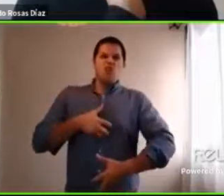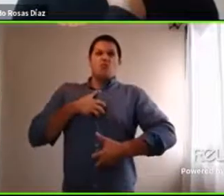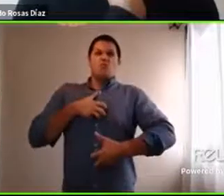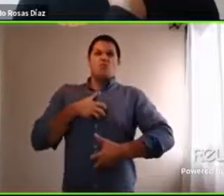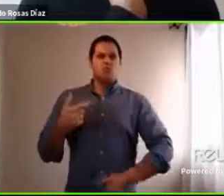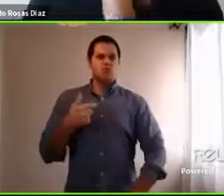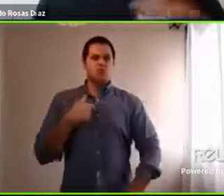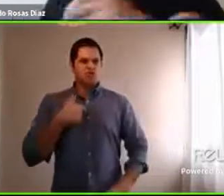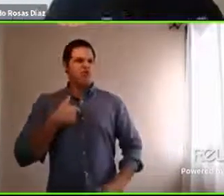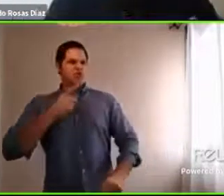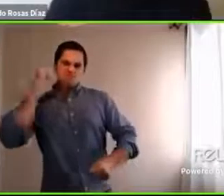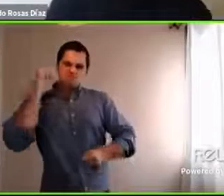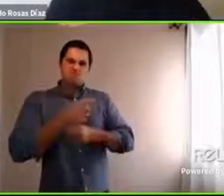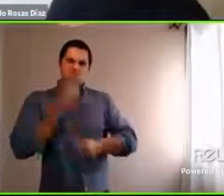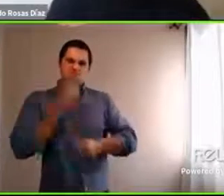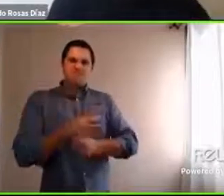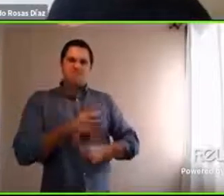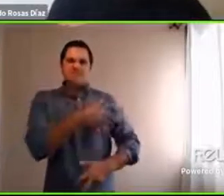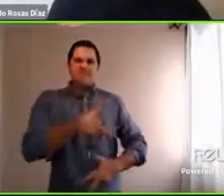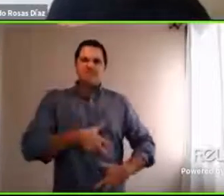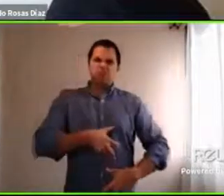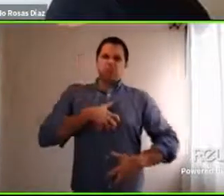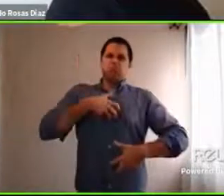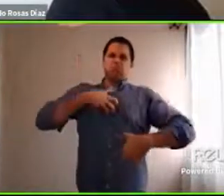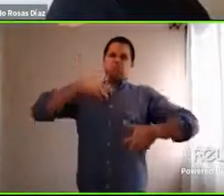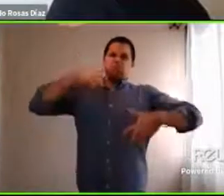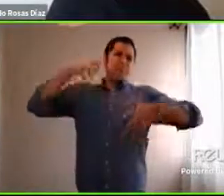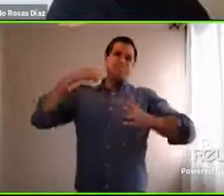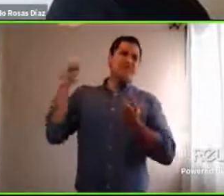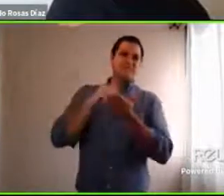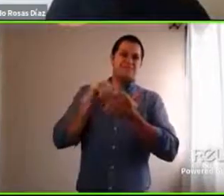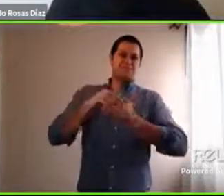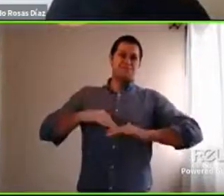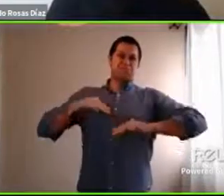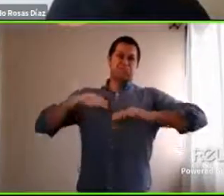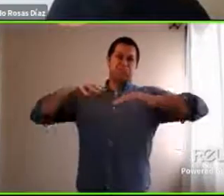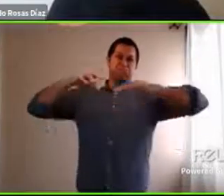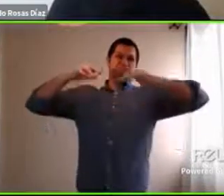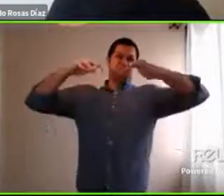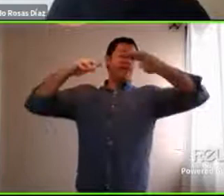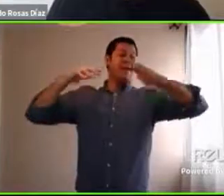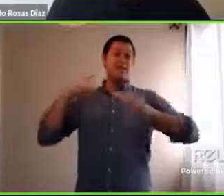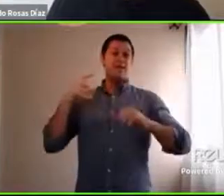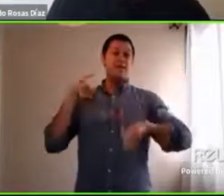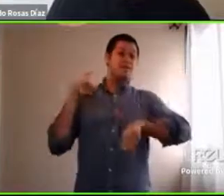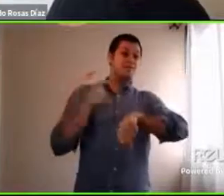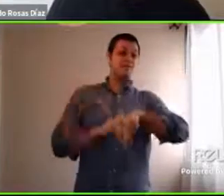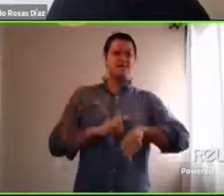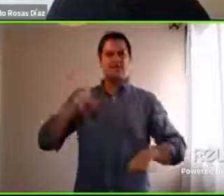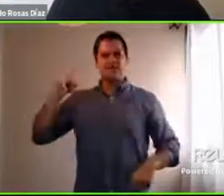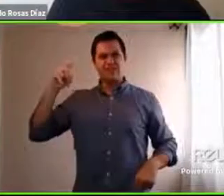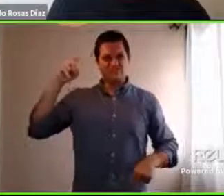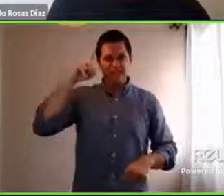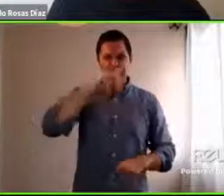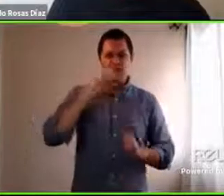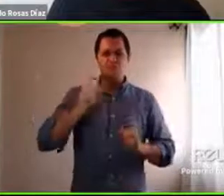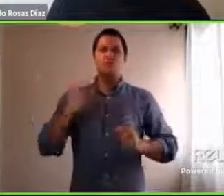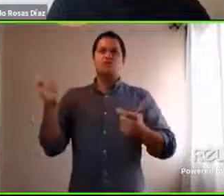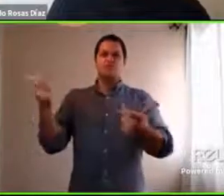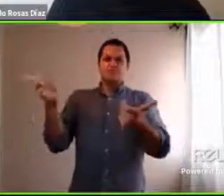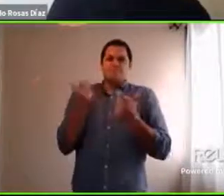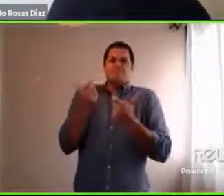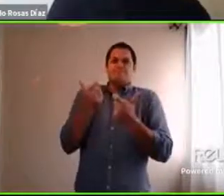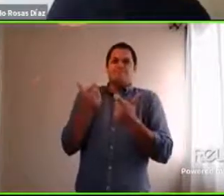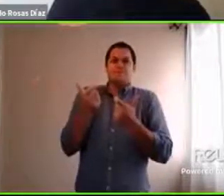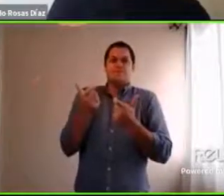va creciendo la emoción y llega un momento en el que es muy difícil como contenerla físicamente. Si yo